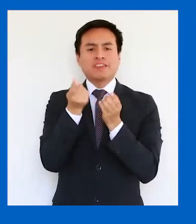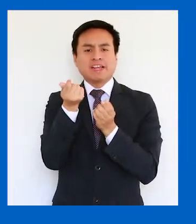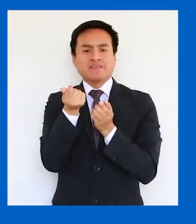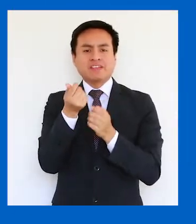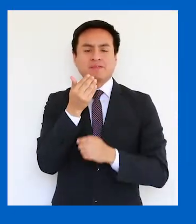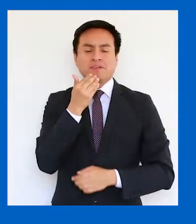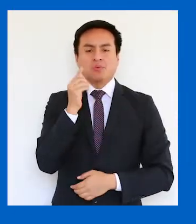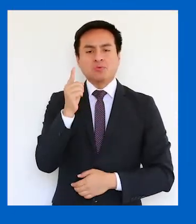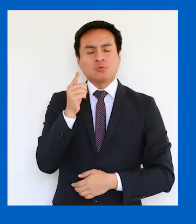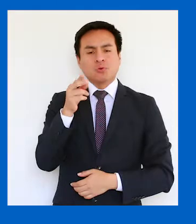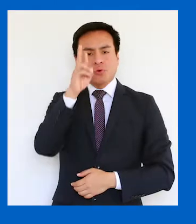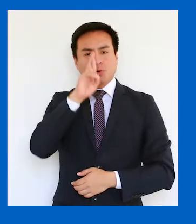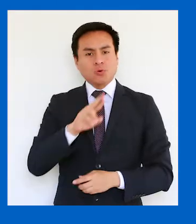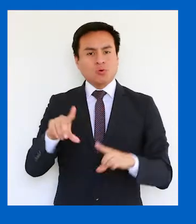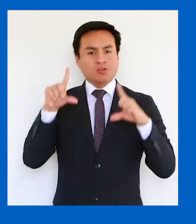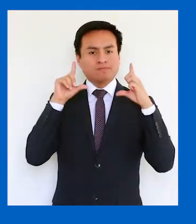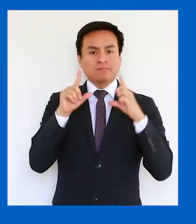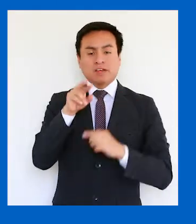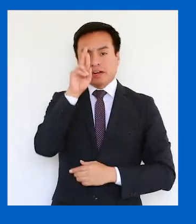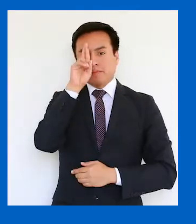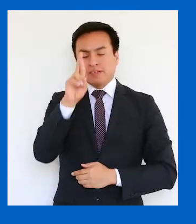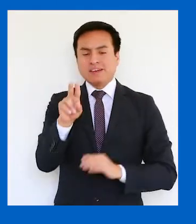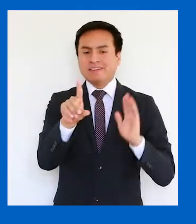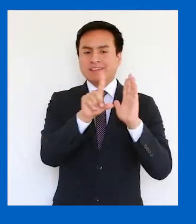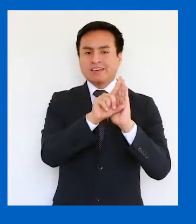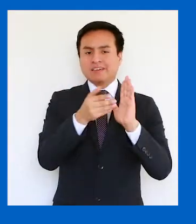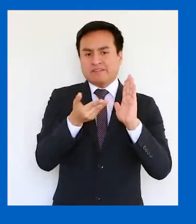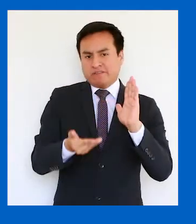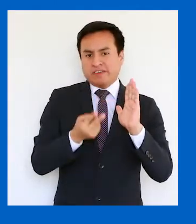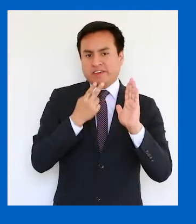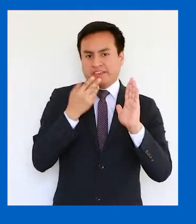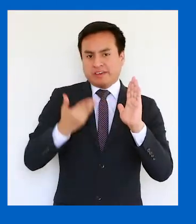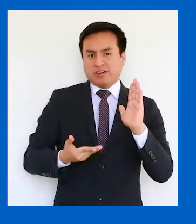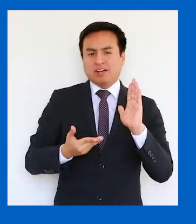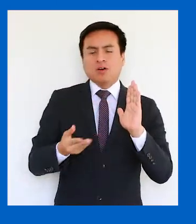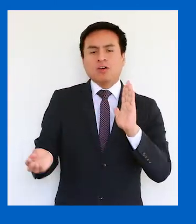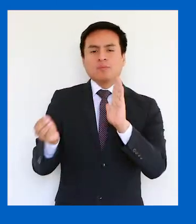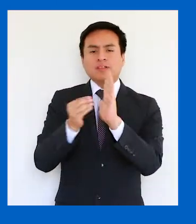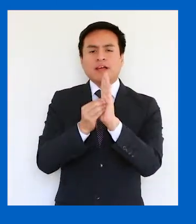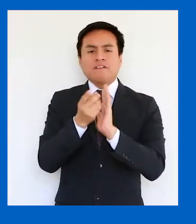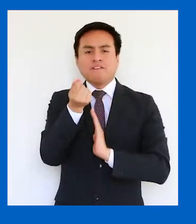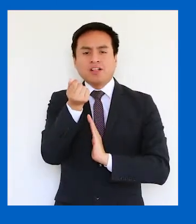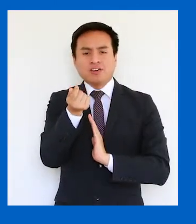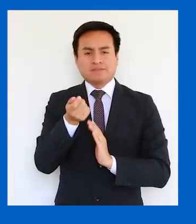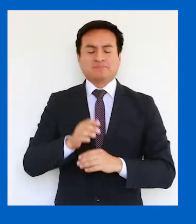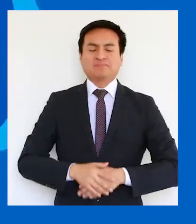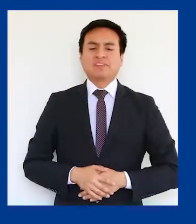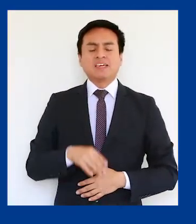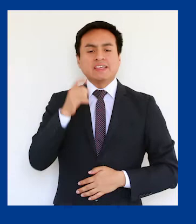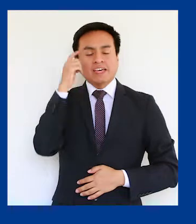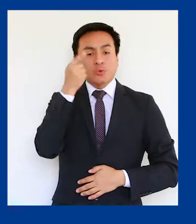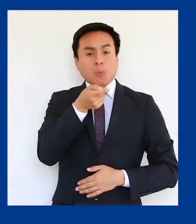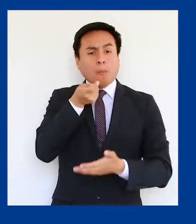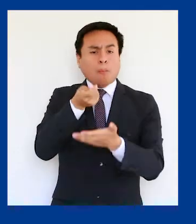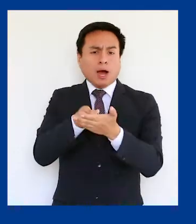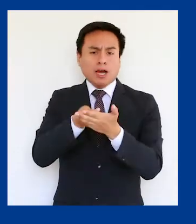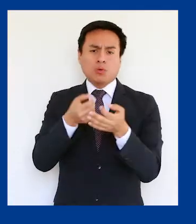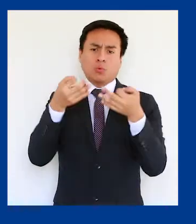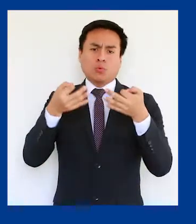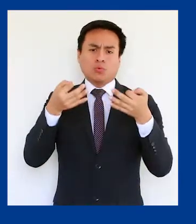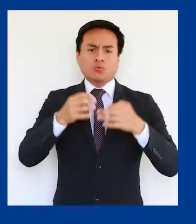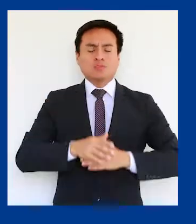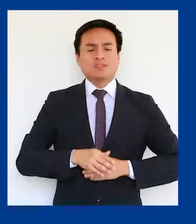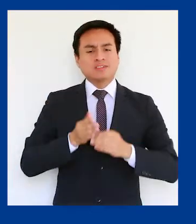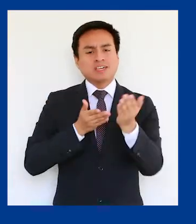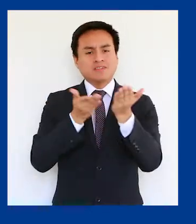de tarifas y uno de nuestros roles es hacer respetar la ley vigente a la hora de establecer los valores. La idea es que pagues lo que es